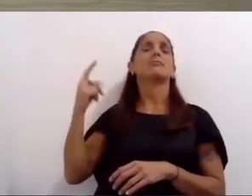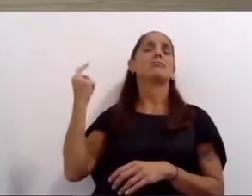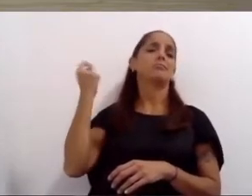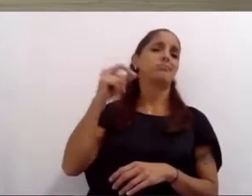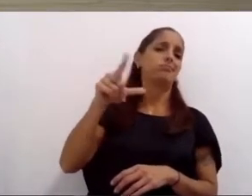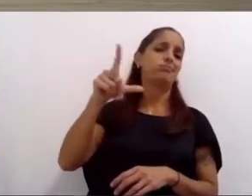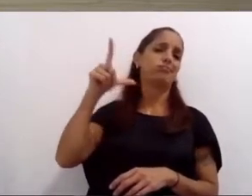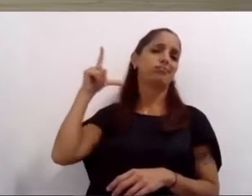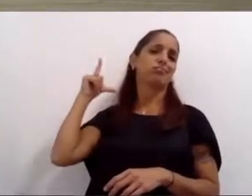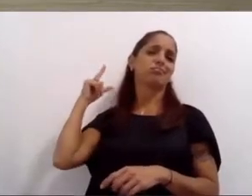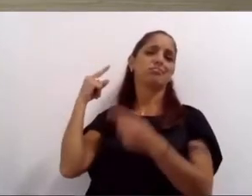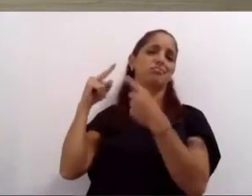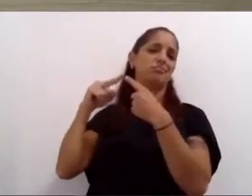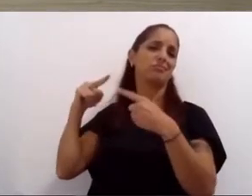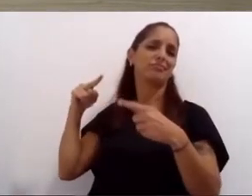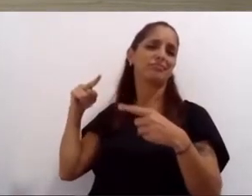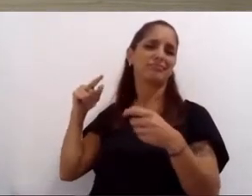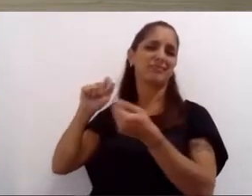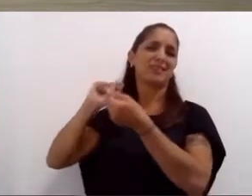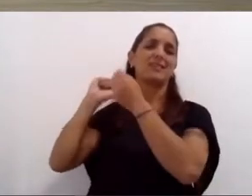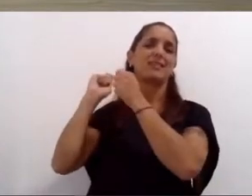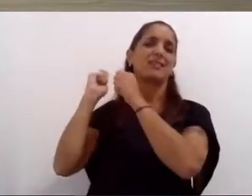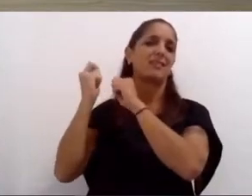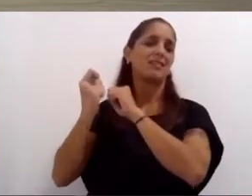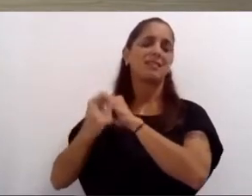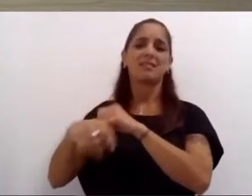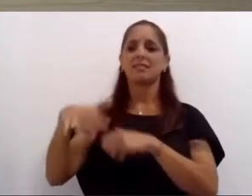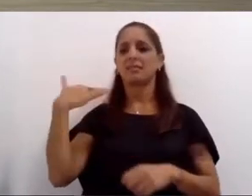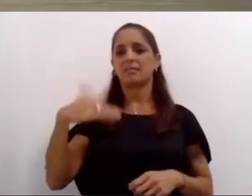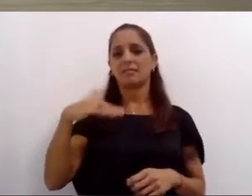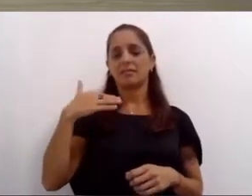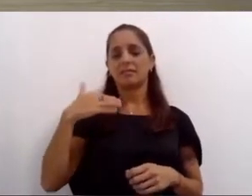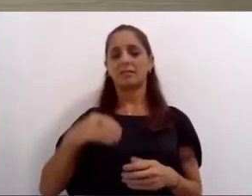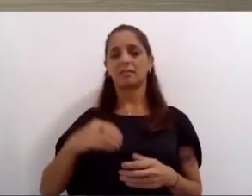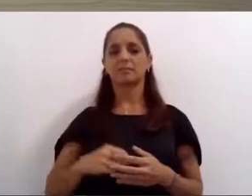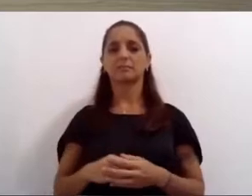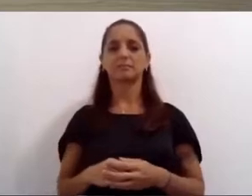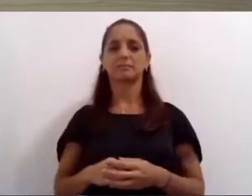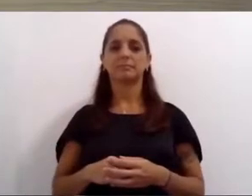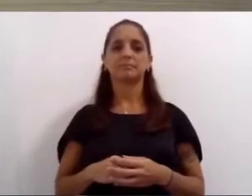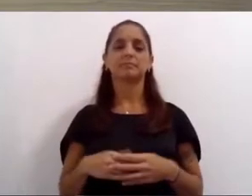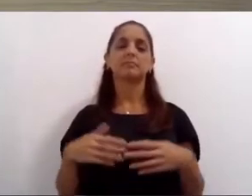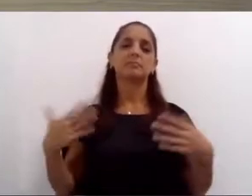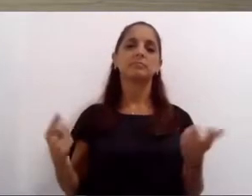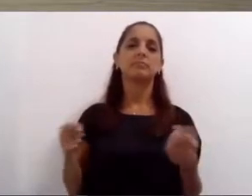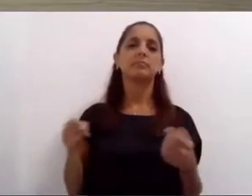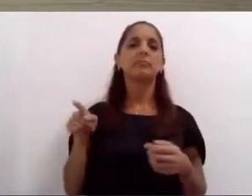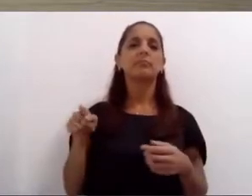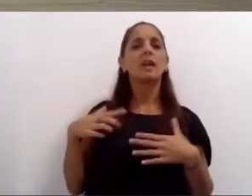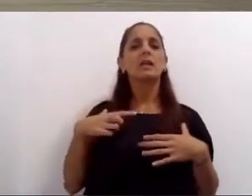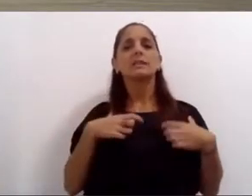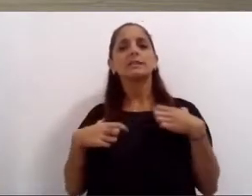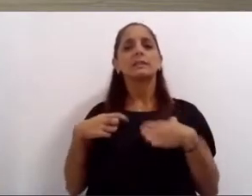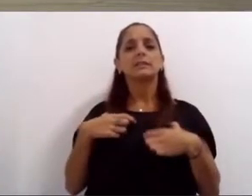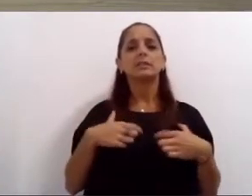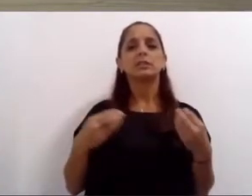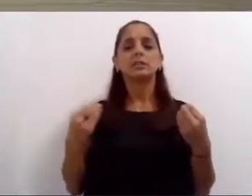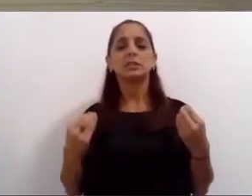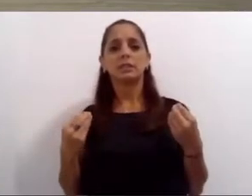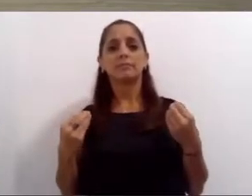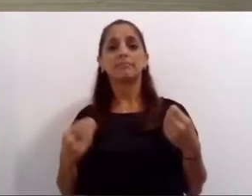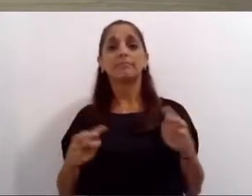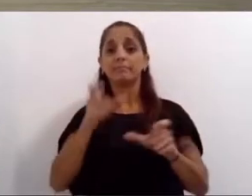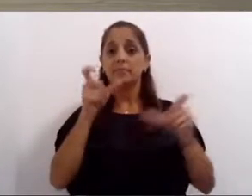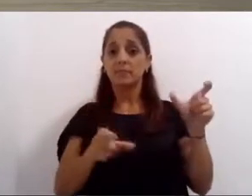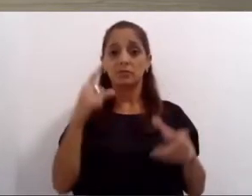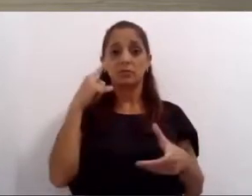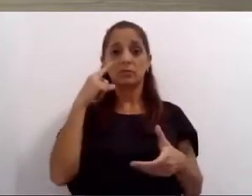Lejos en el tiempo, pero también en distancia, en espacio. Siempre sentí que la principal misión que nos dieron los